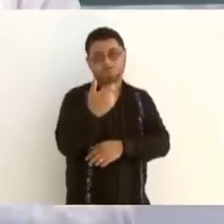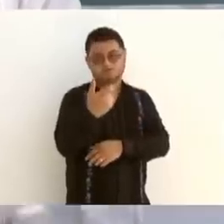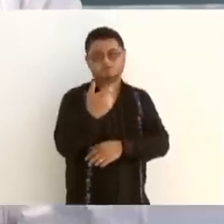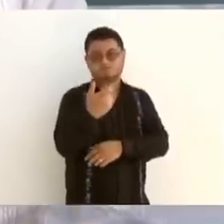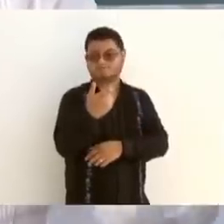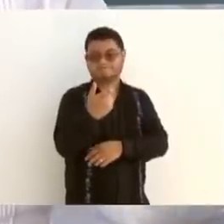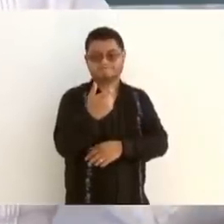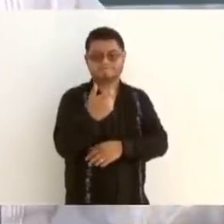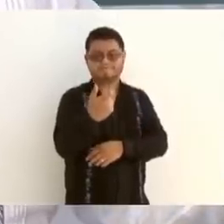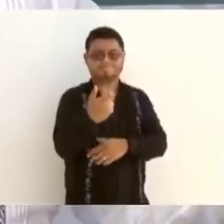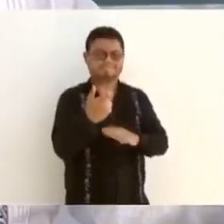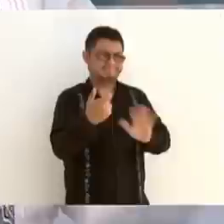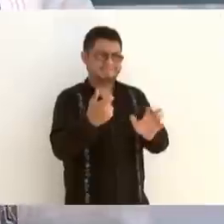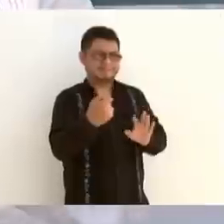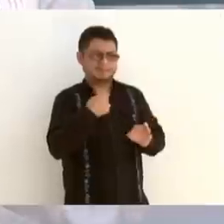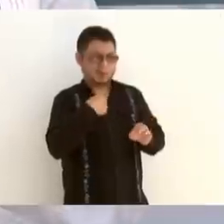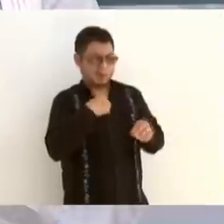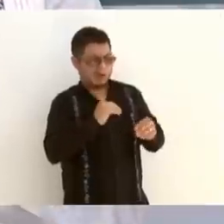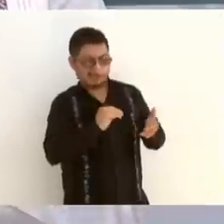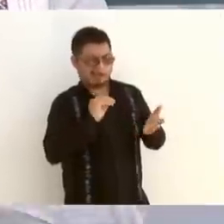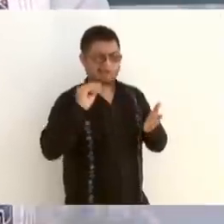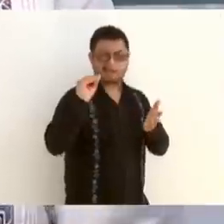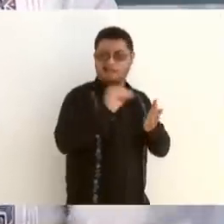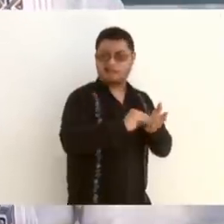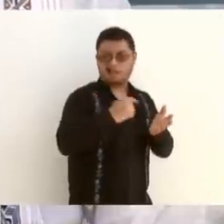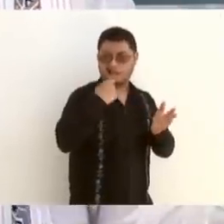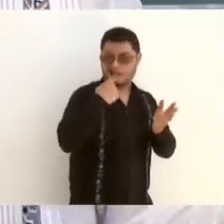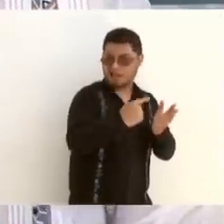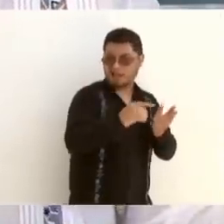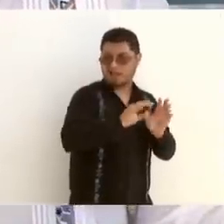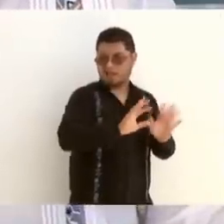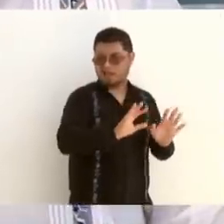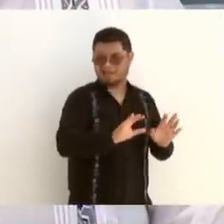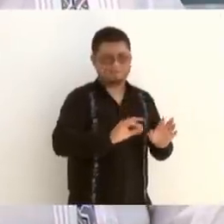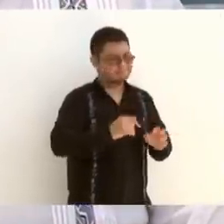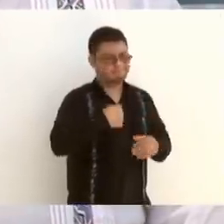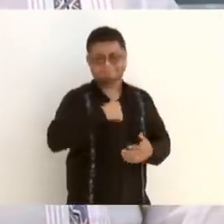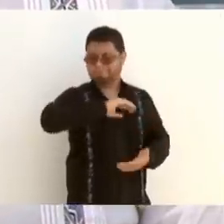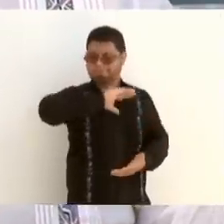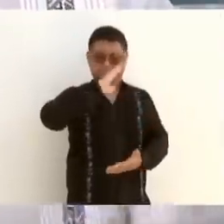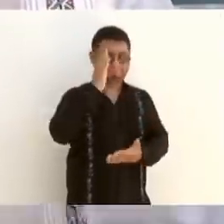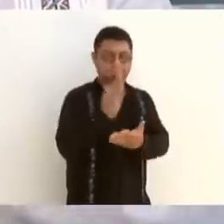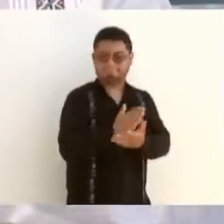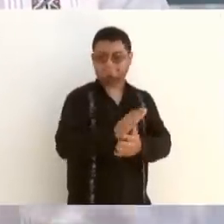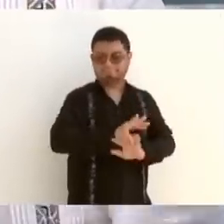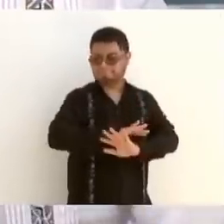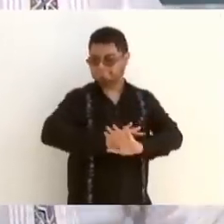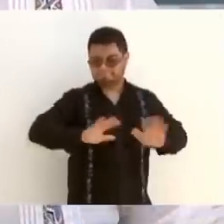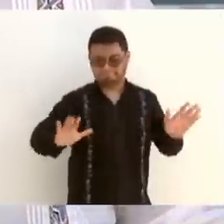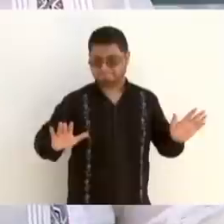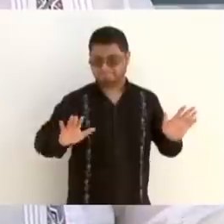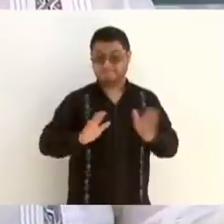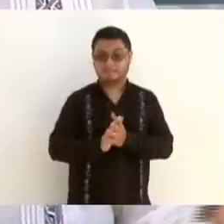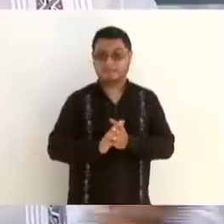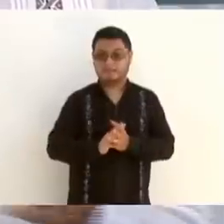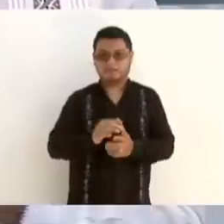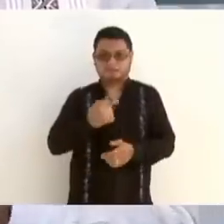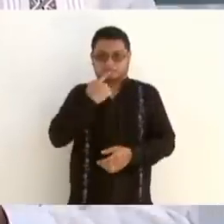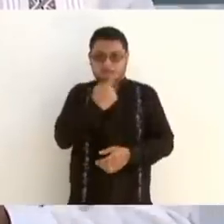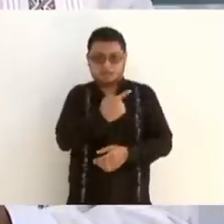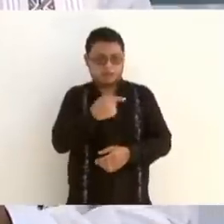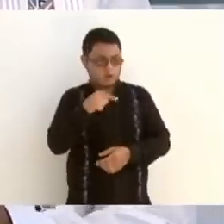No voy a agregar otras cosas, pero baste decir que construir un